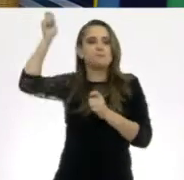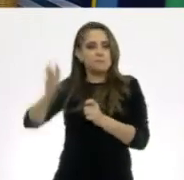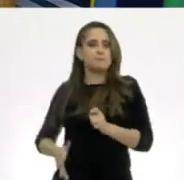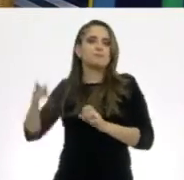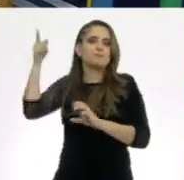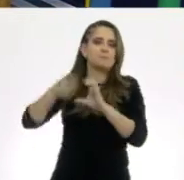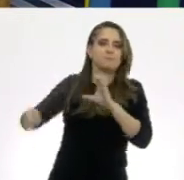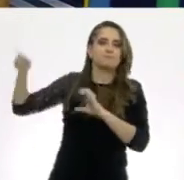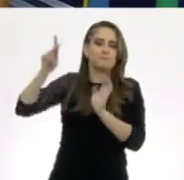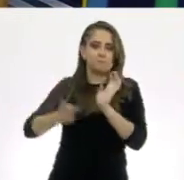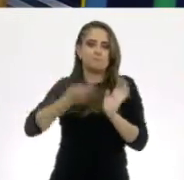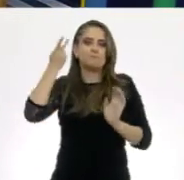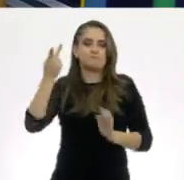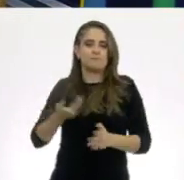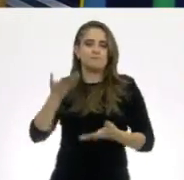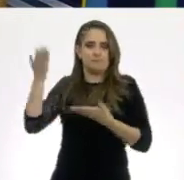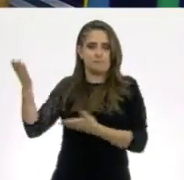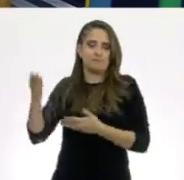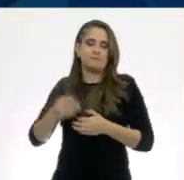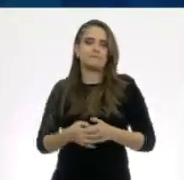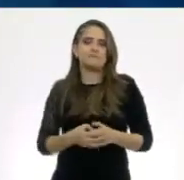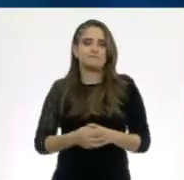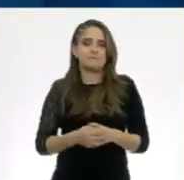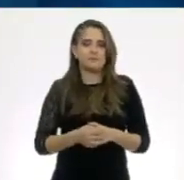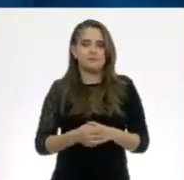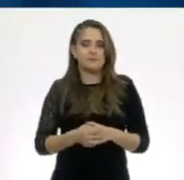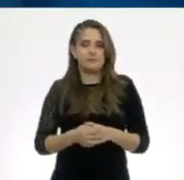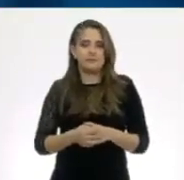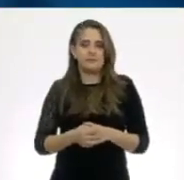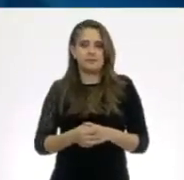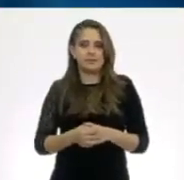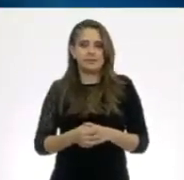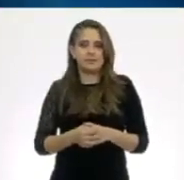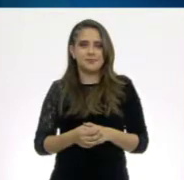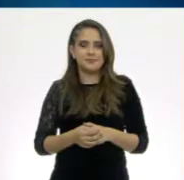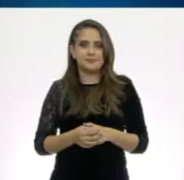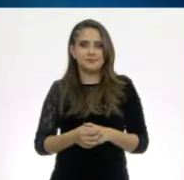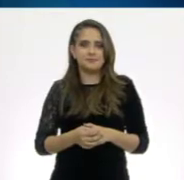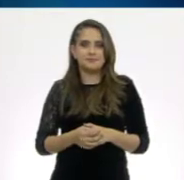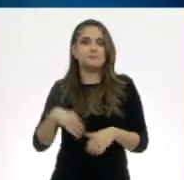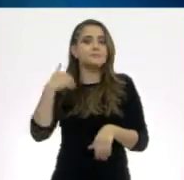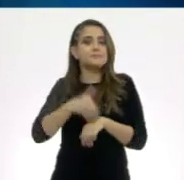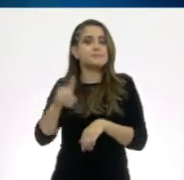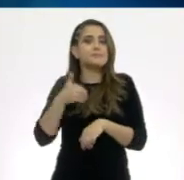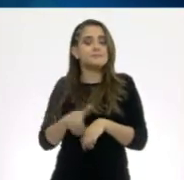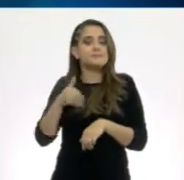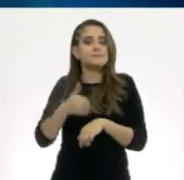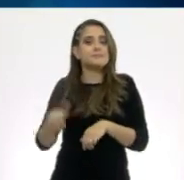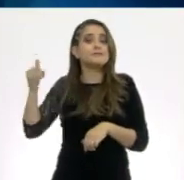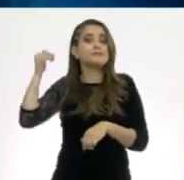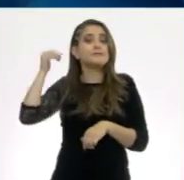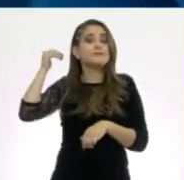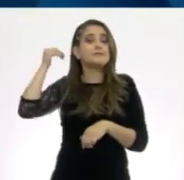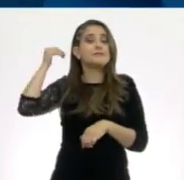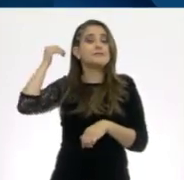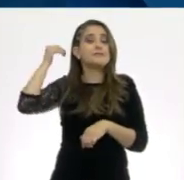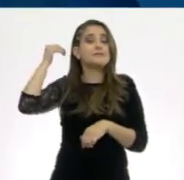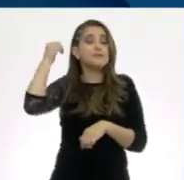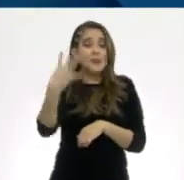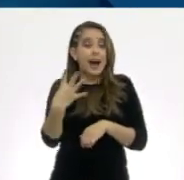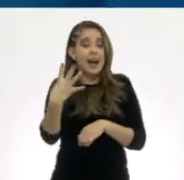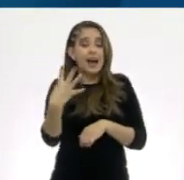nuestra ruleta nuevamente. ¿Listos? ¡A girar! Y cae en el número... ¡Número